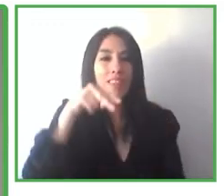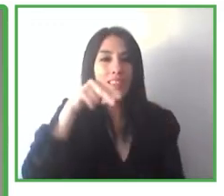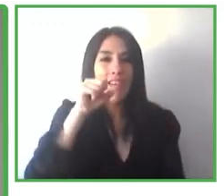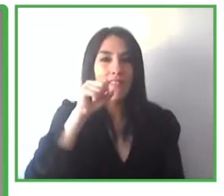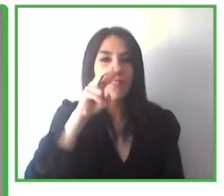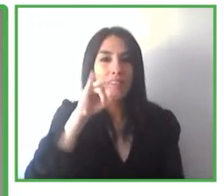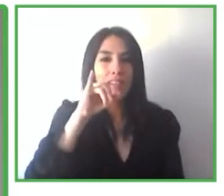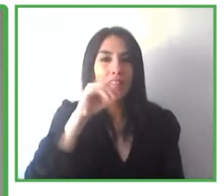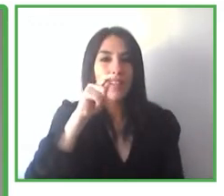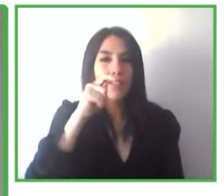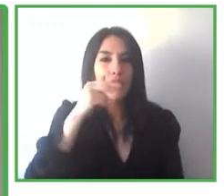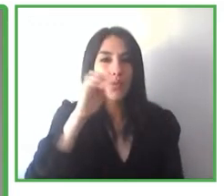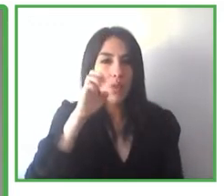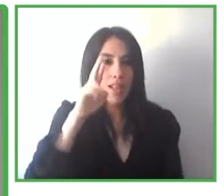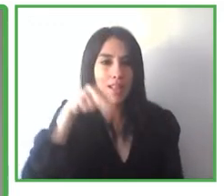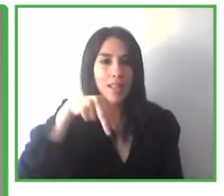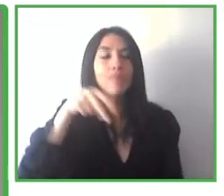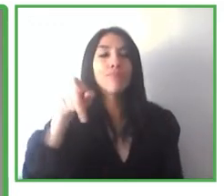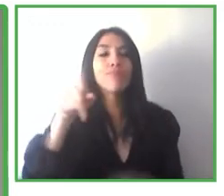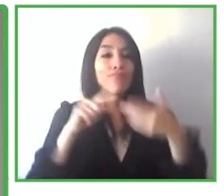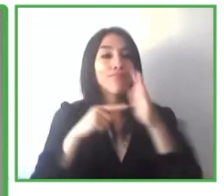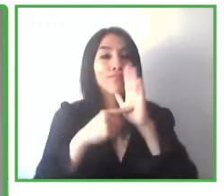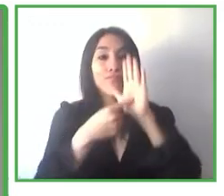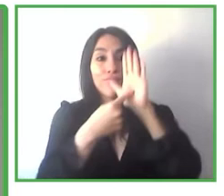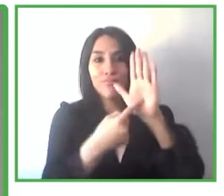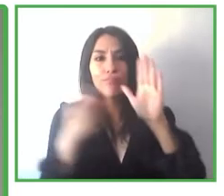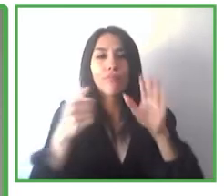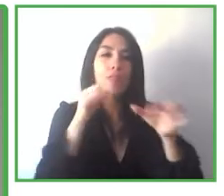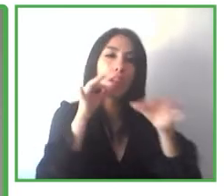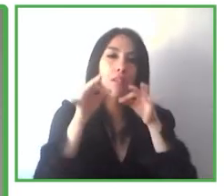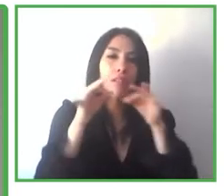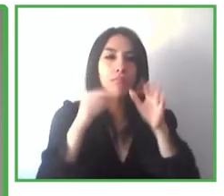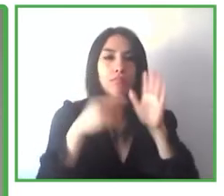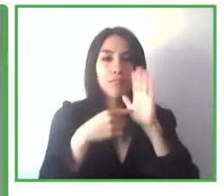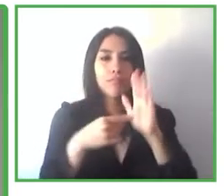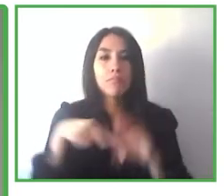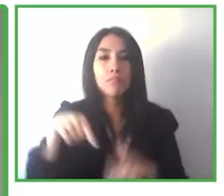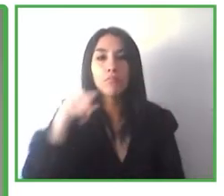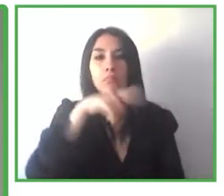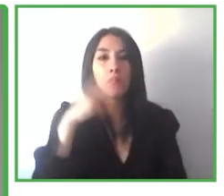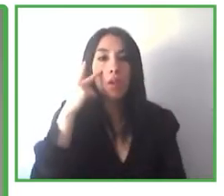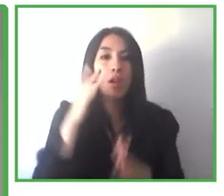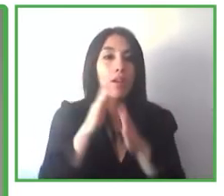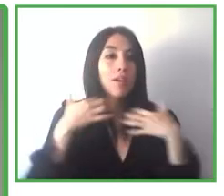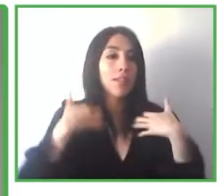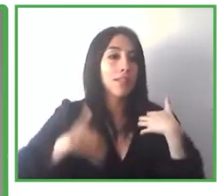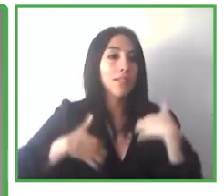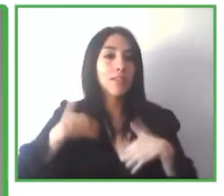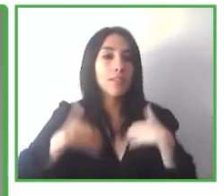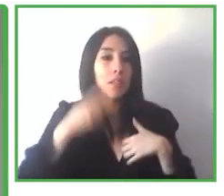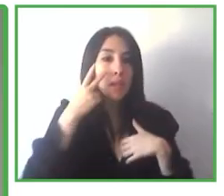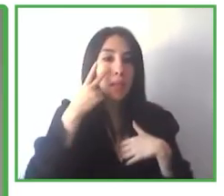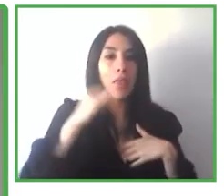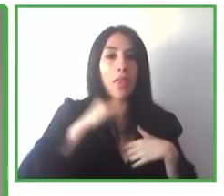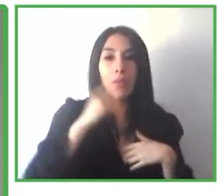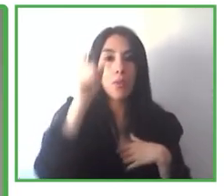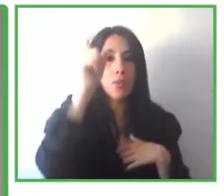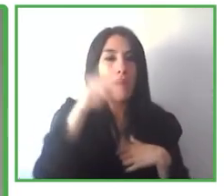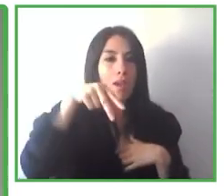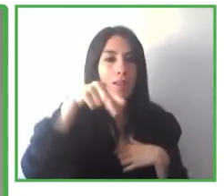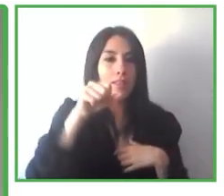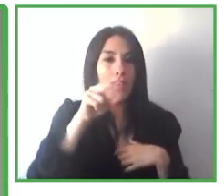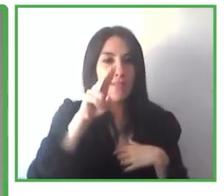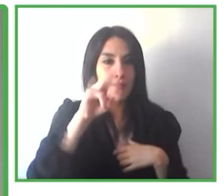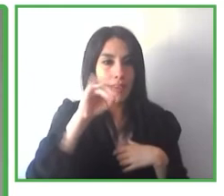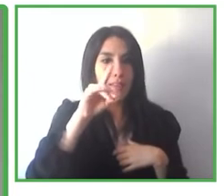presentación estamos muy ansiosos de conocer un poquito más acerca de Navilens y todo lo que yo promete adelante